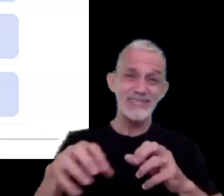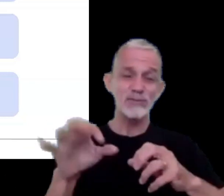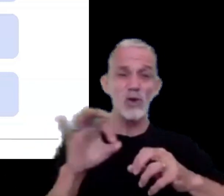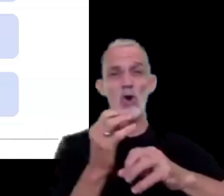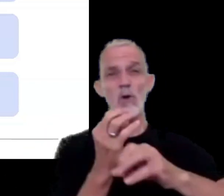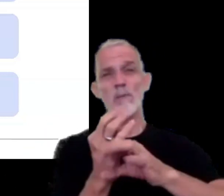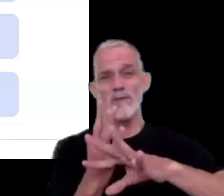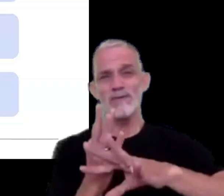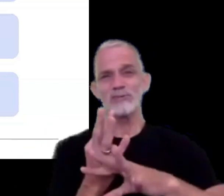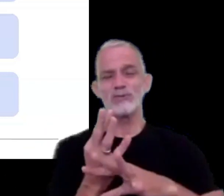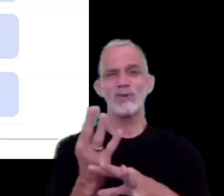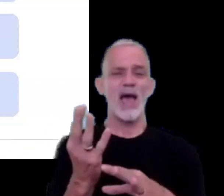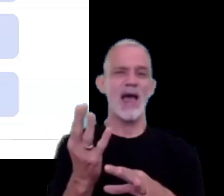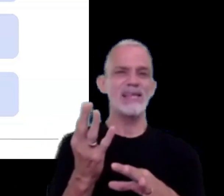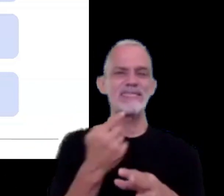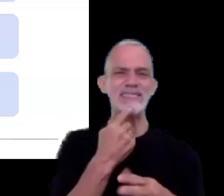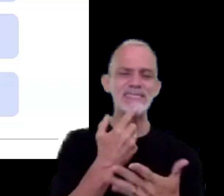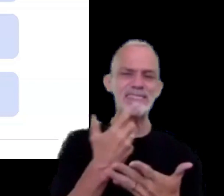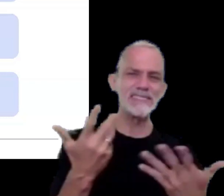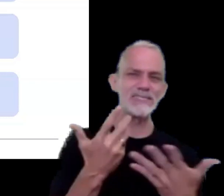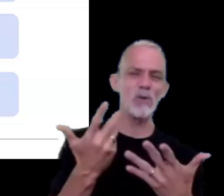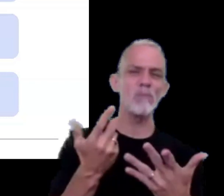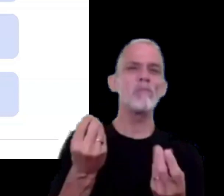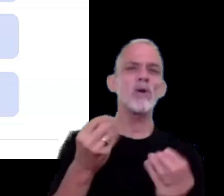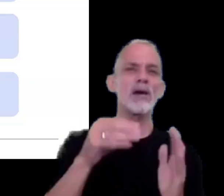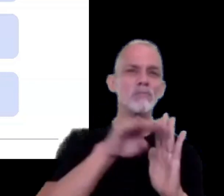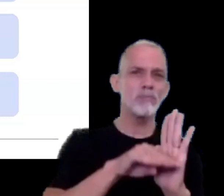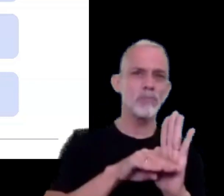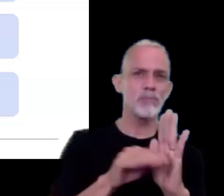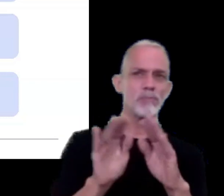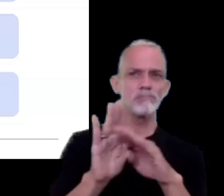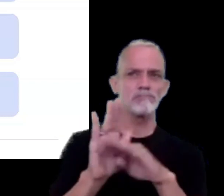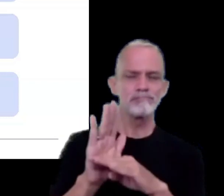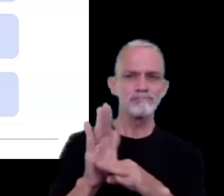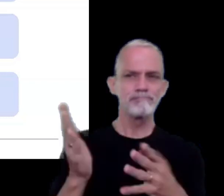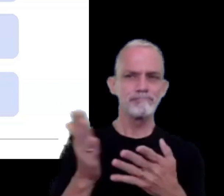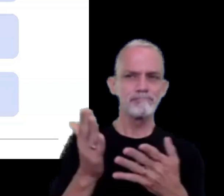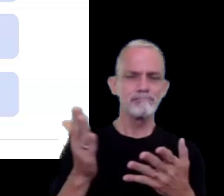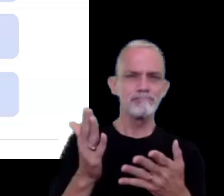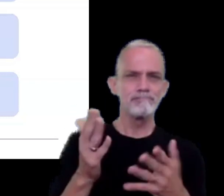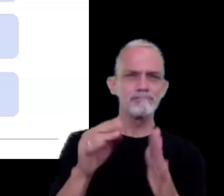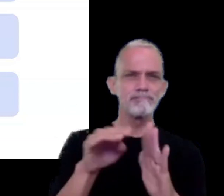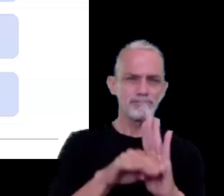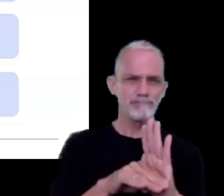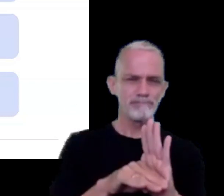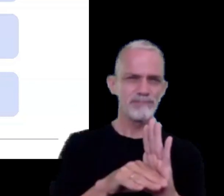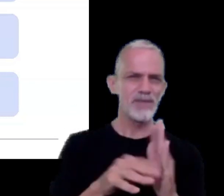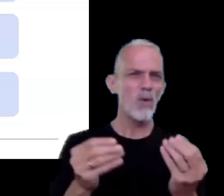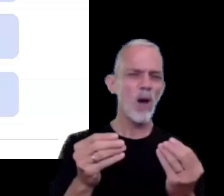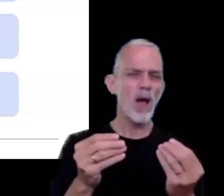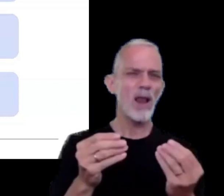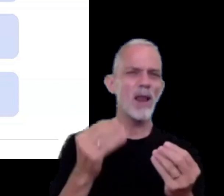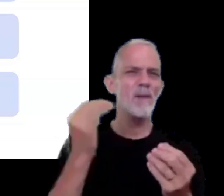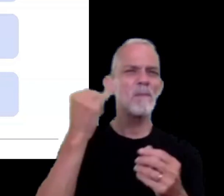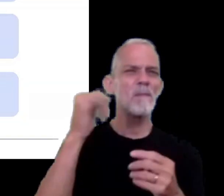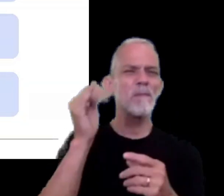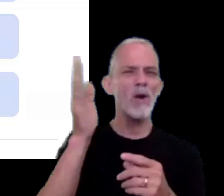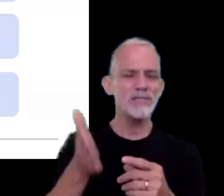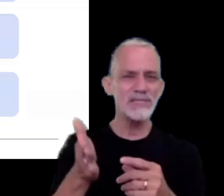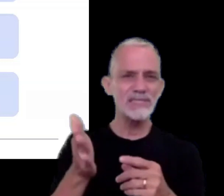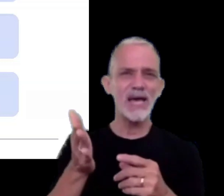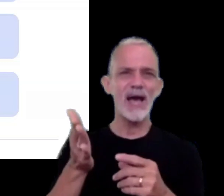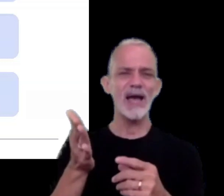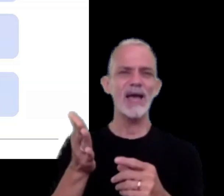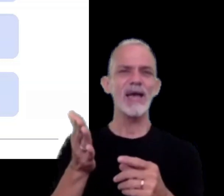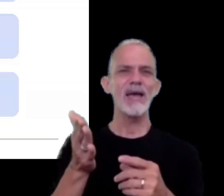específicamente porque las normas remiten no sólo a las alícuotas relacionadas